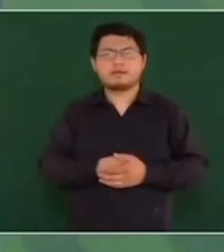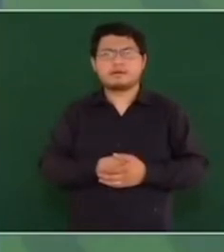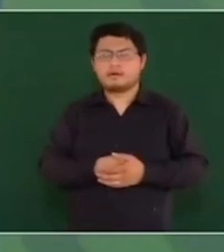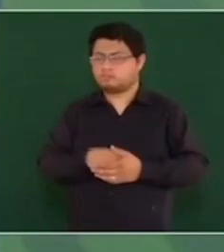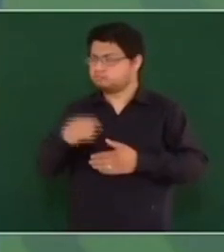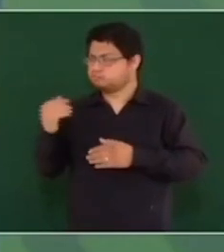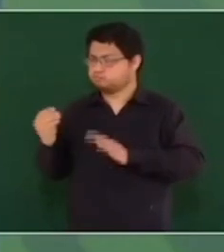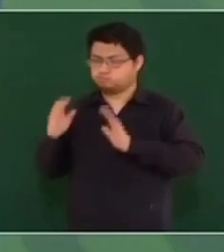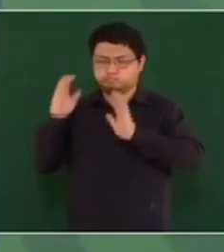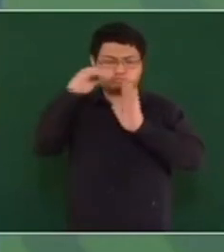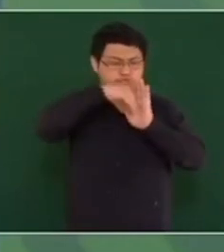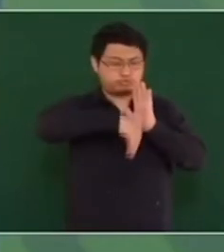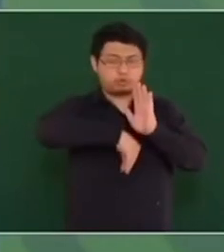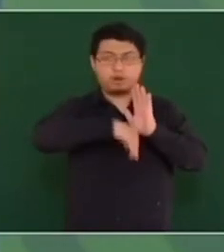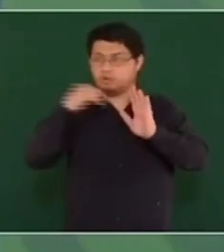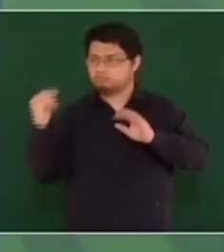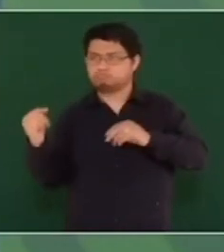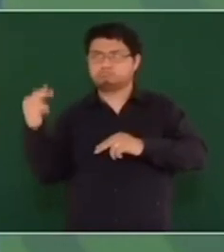cueva.